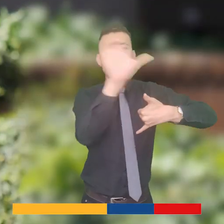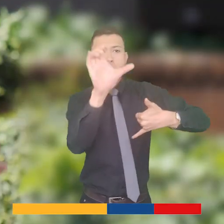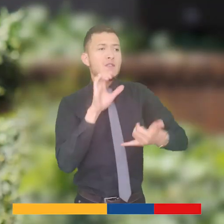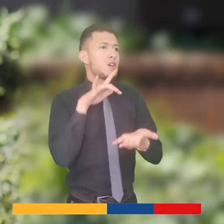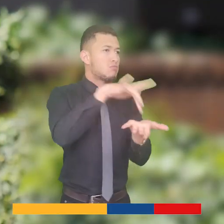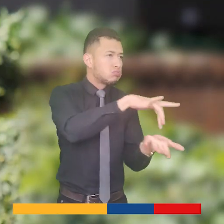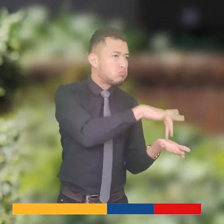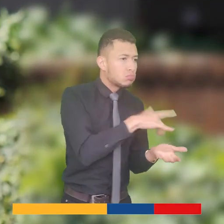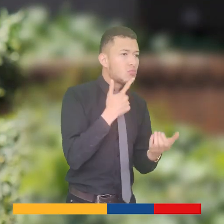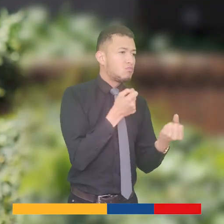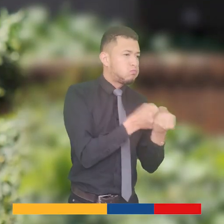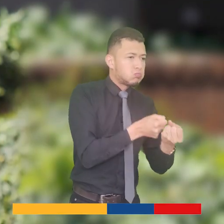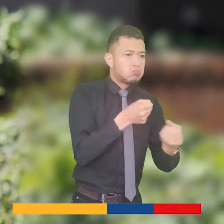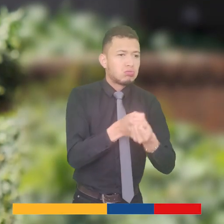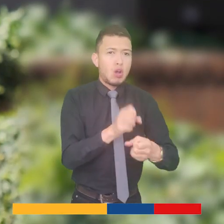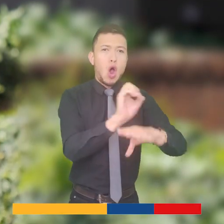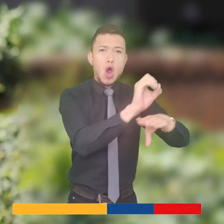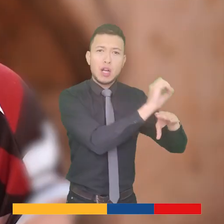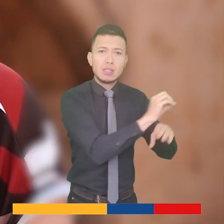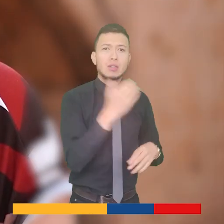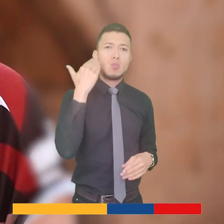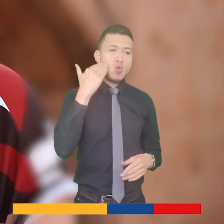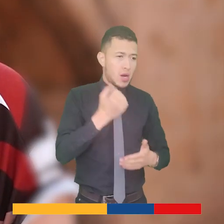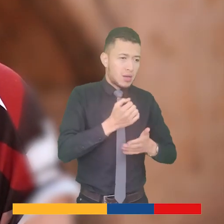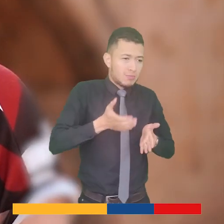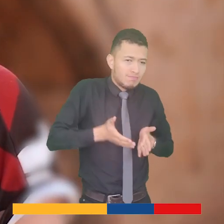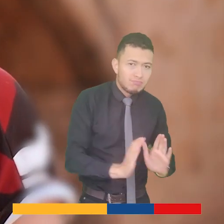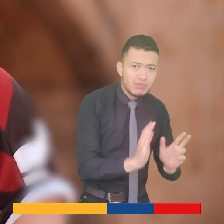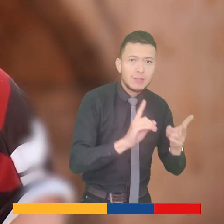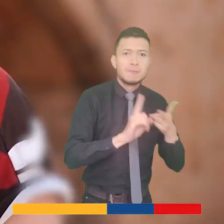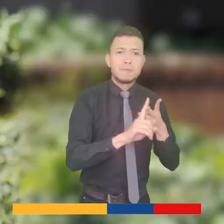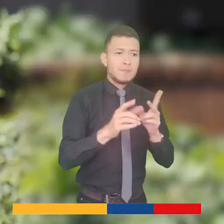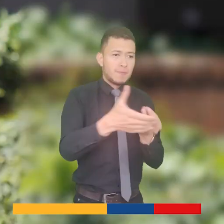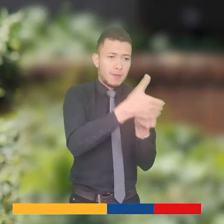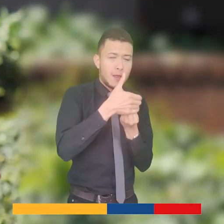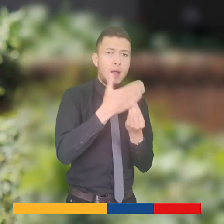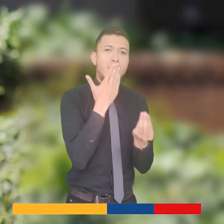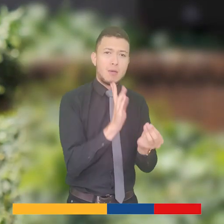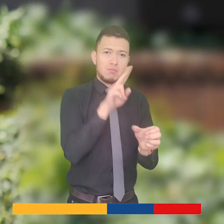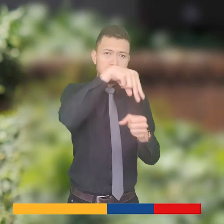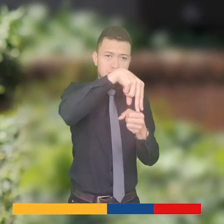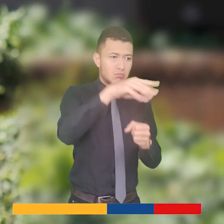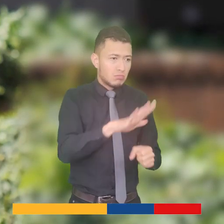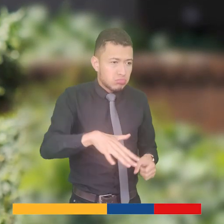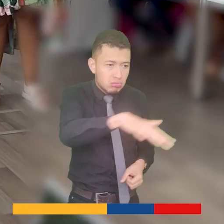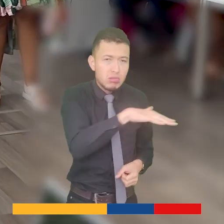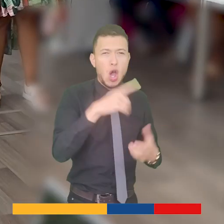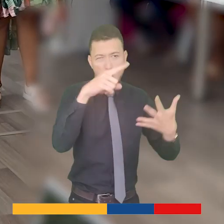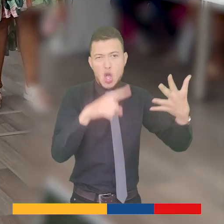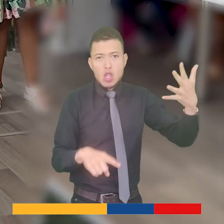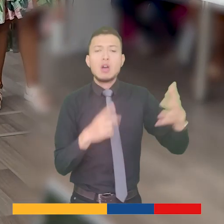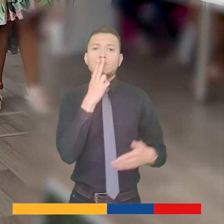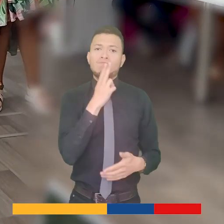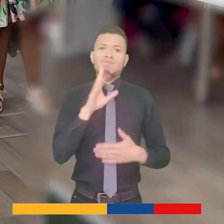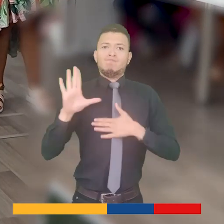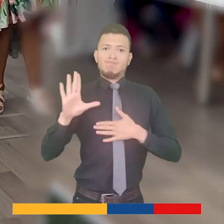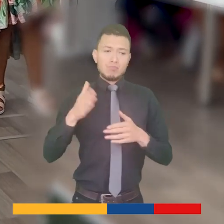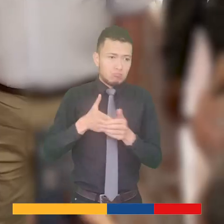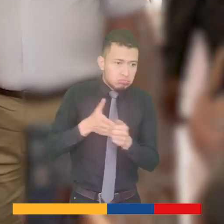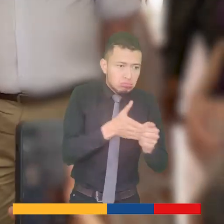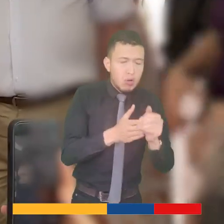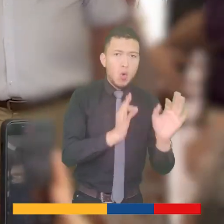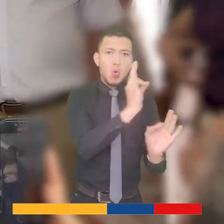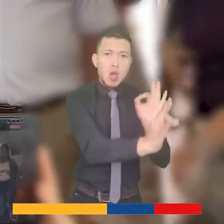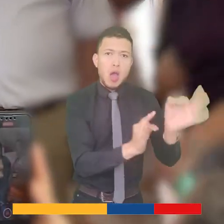Estuvimos en el Pacífico y también en el Caribe, fortaleciendo organizaciones de parteras, resguardos indígenas, entre otros, y tenemos